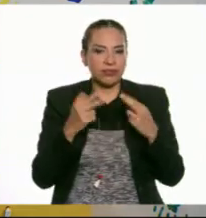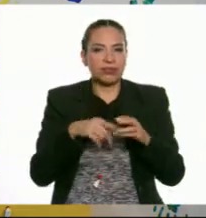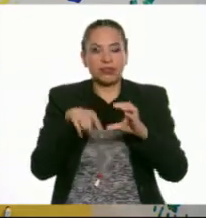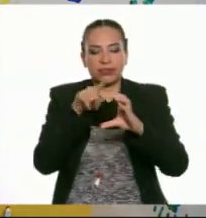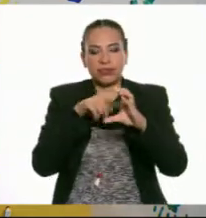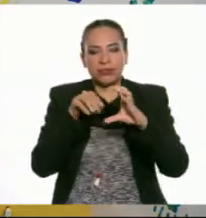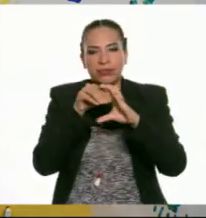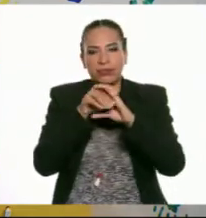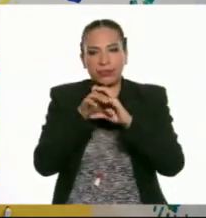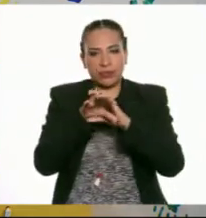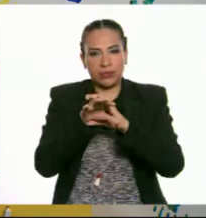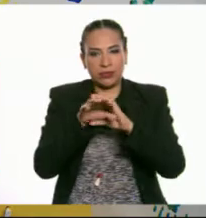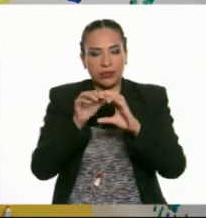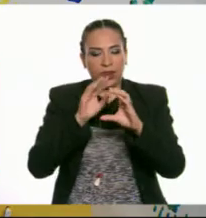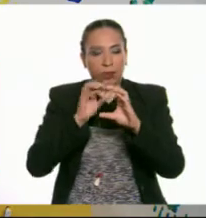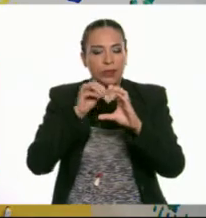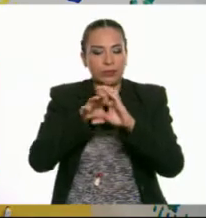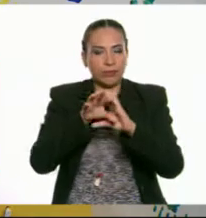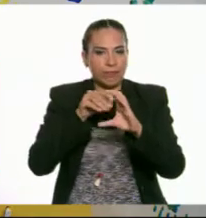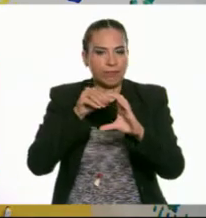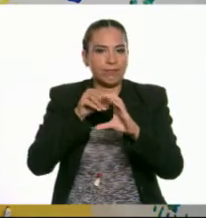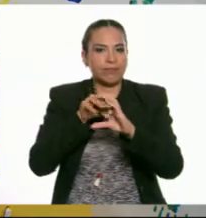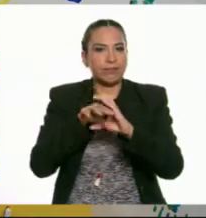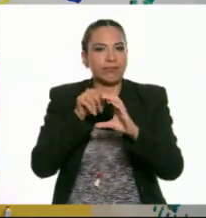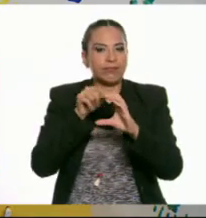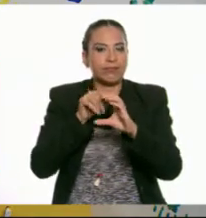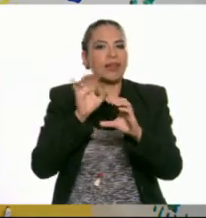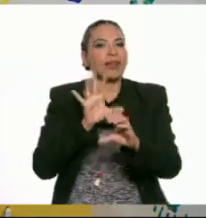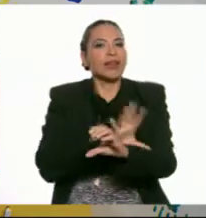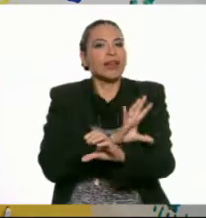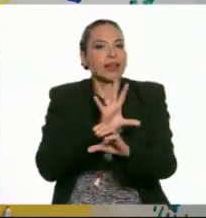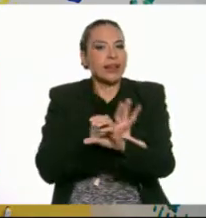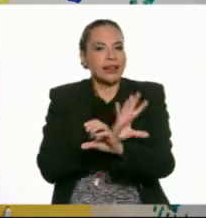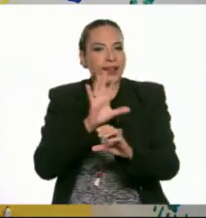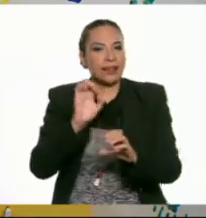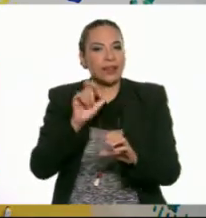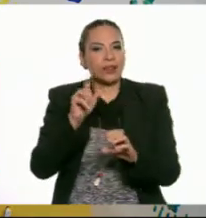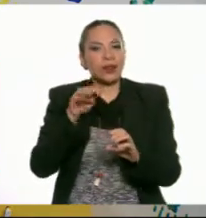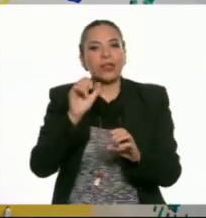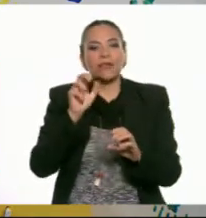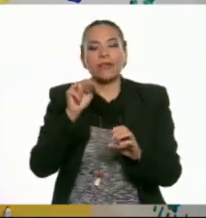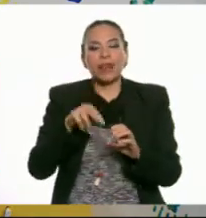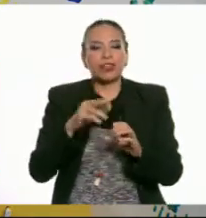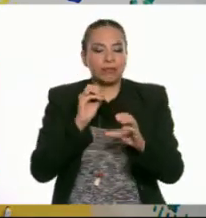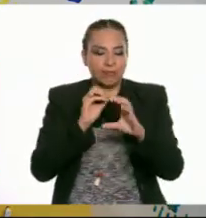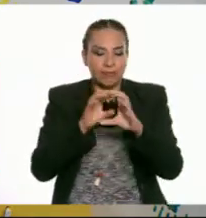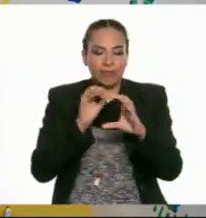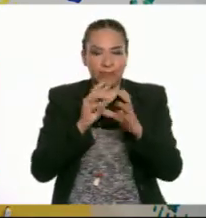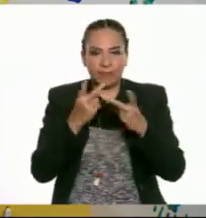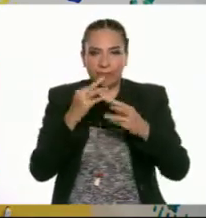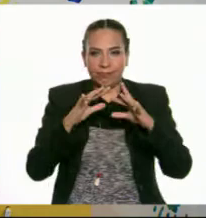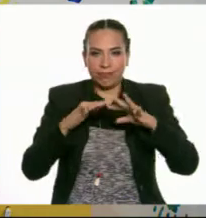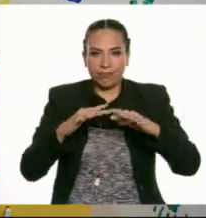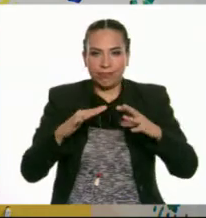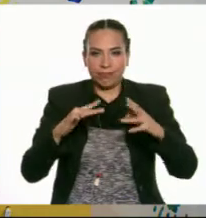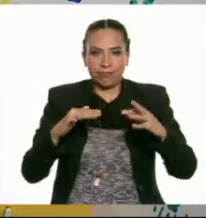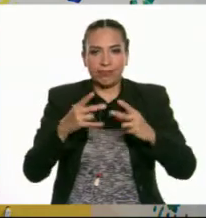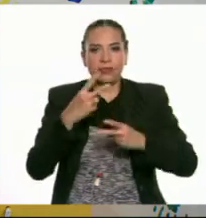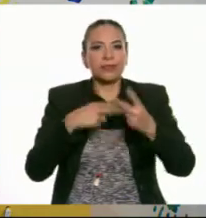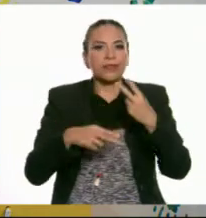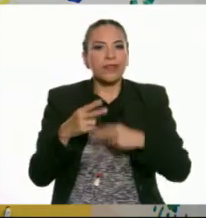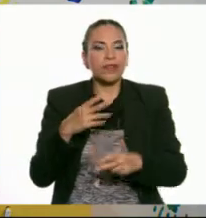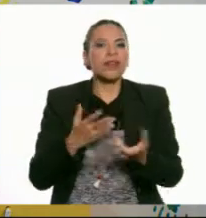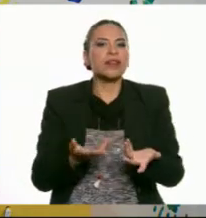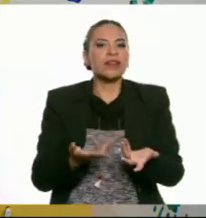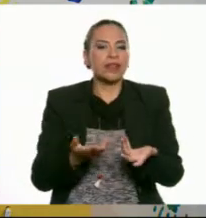cono se empuje o se regrese con el electroimán. Y esas vibraciones que hace con el cono es lo que genera